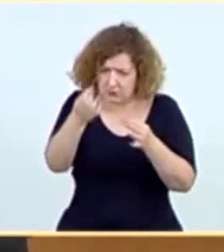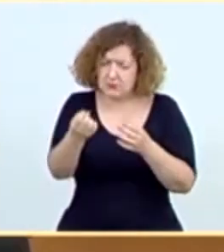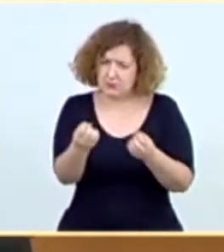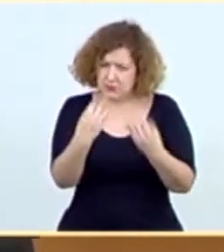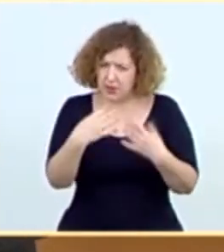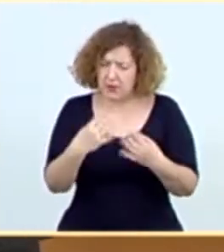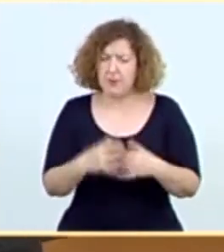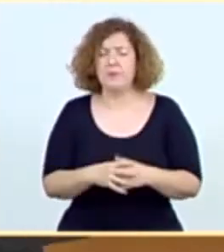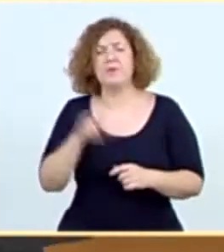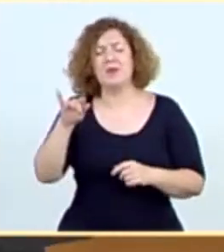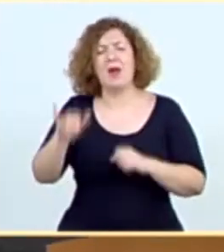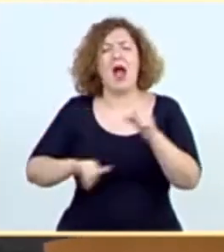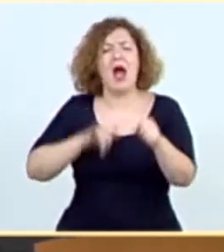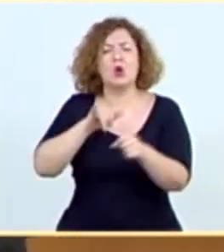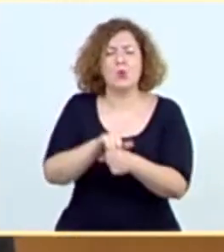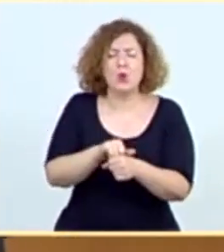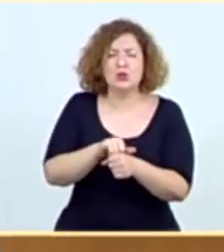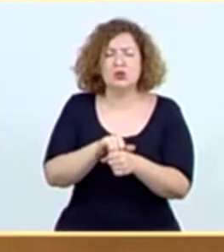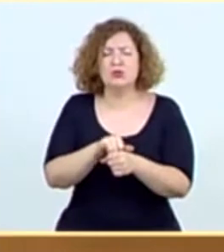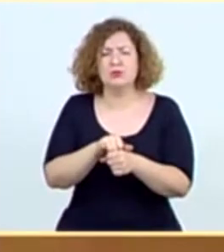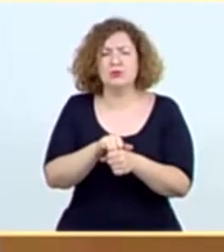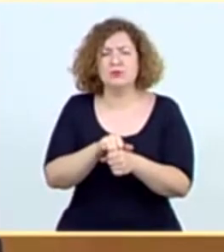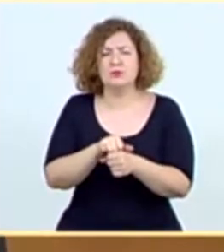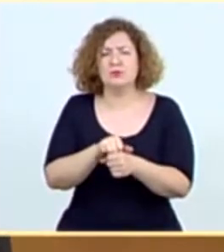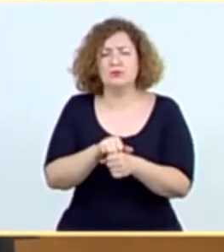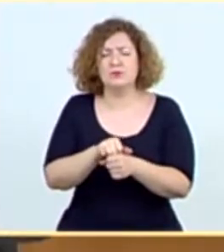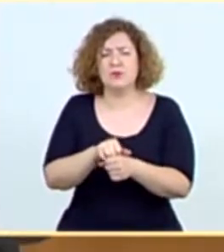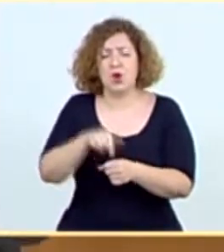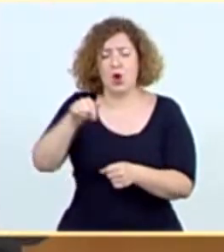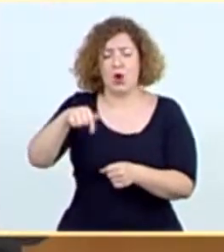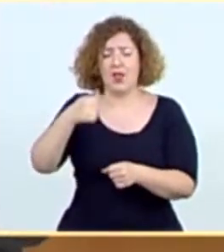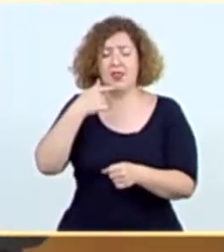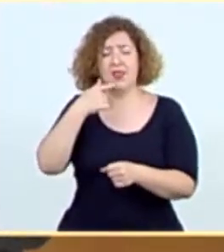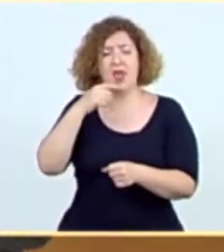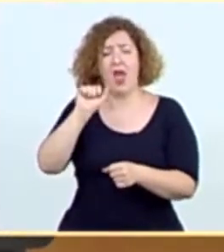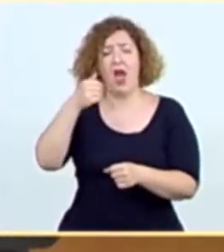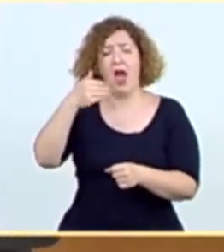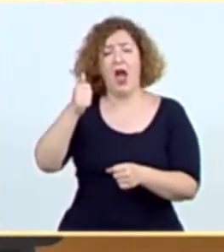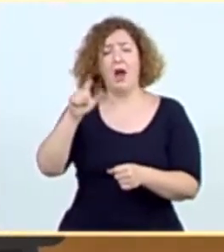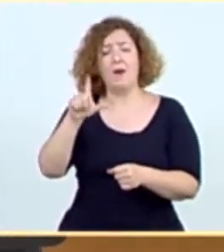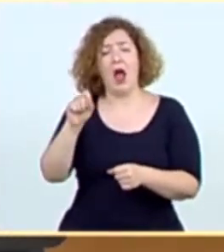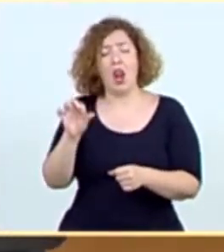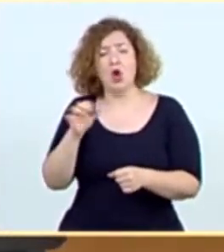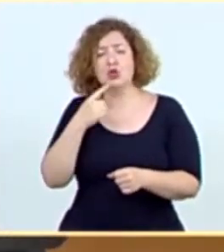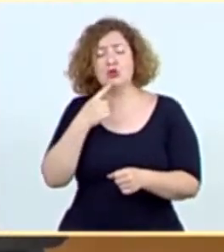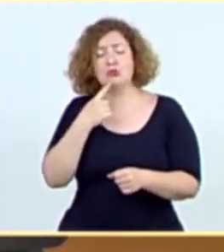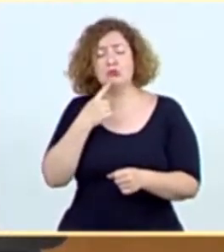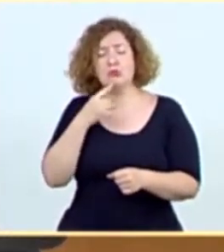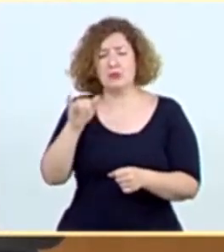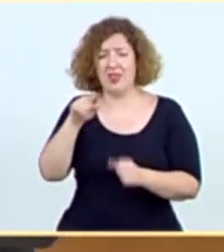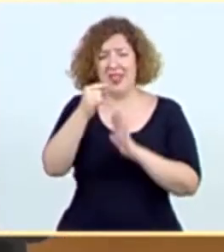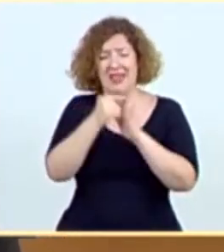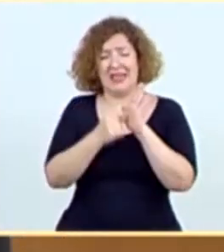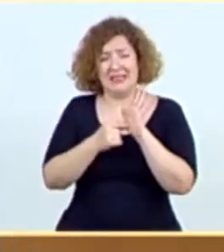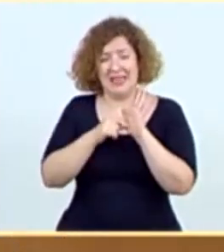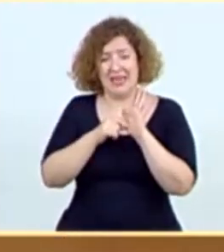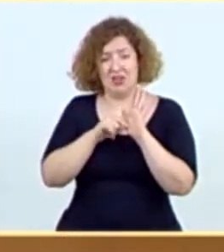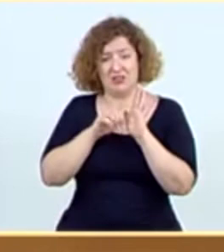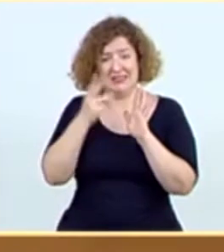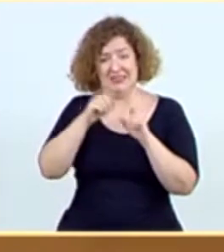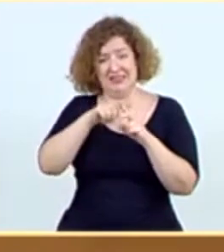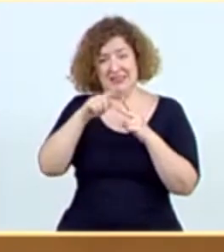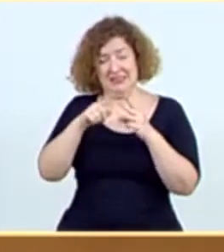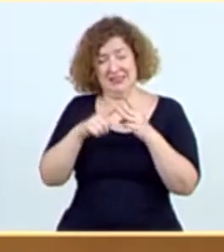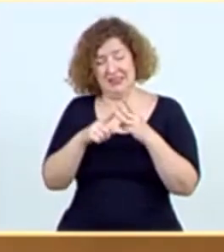cuanto a los aeropuertos, han dicho hoy que el señor Ábalos, que fue usted el que puso los criterios, los tres